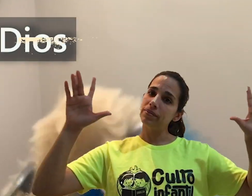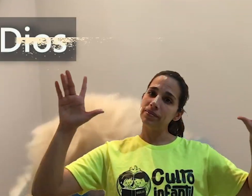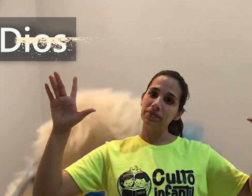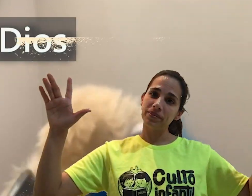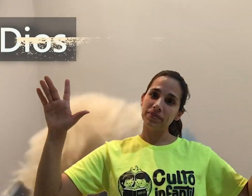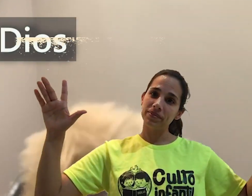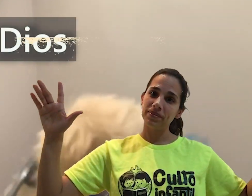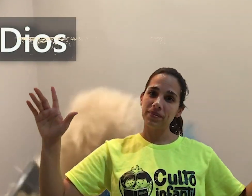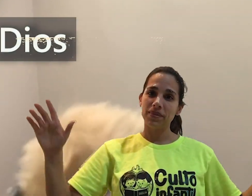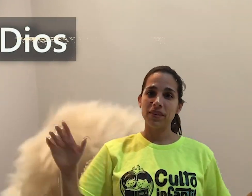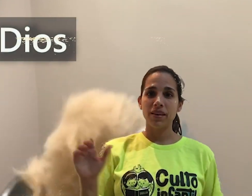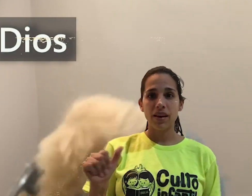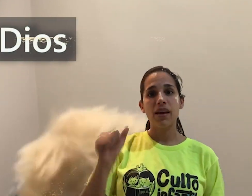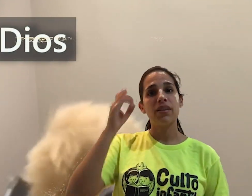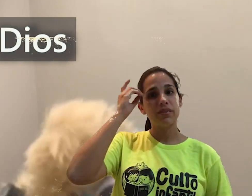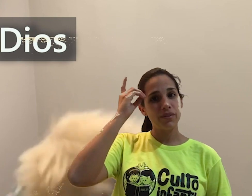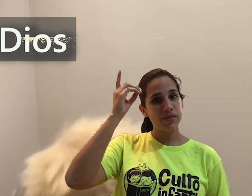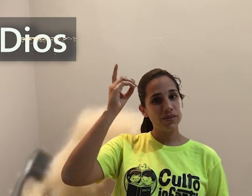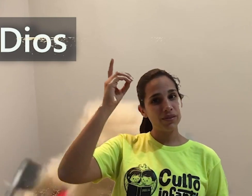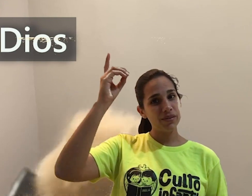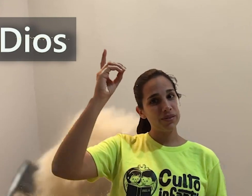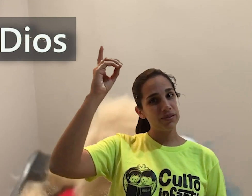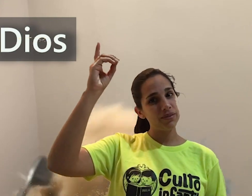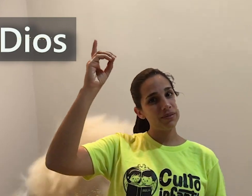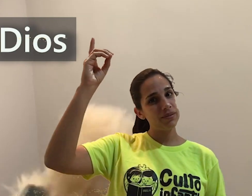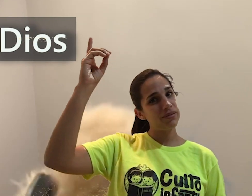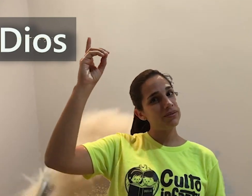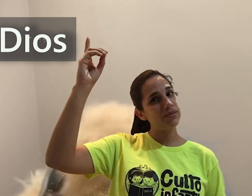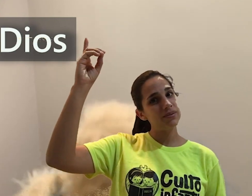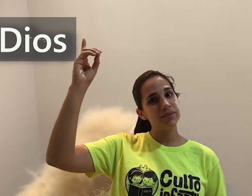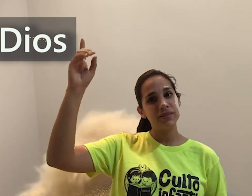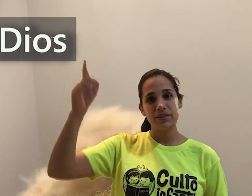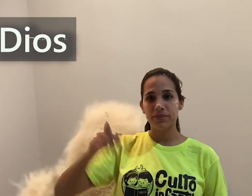Gloria a Dios,